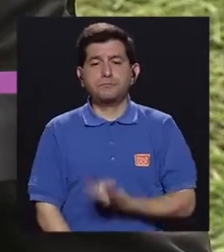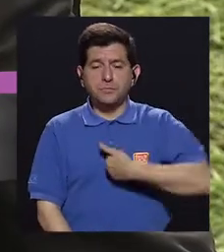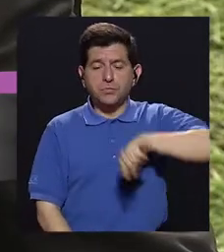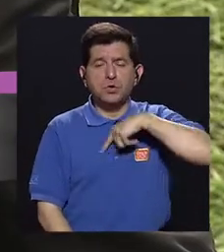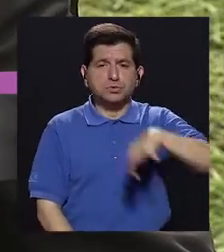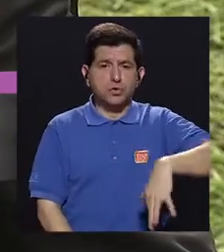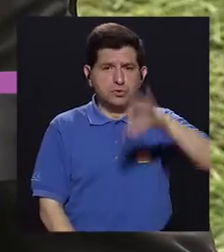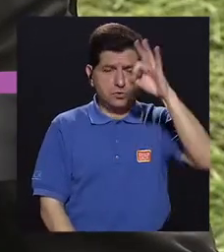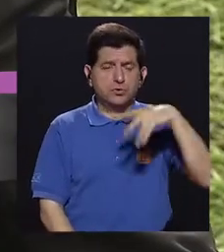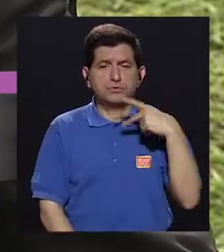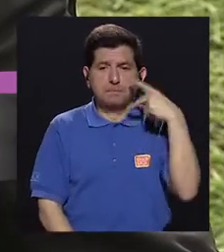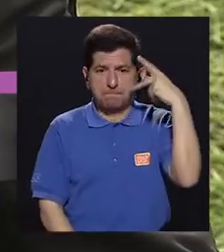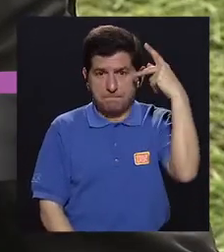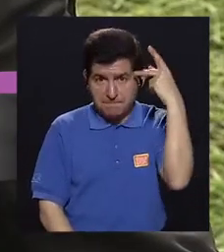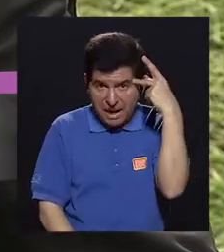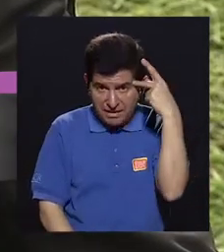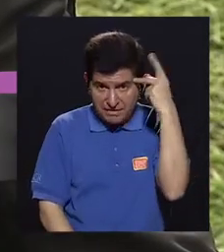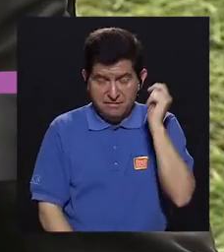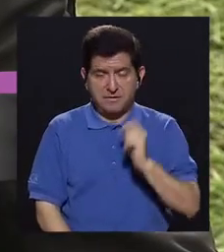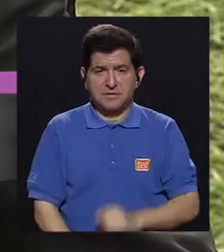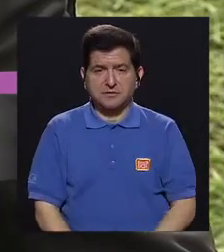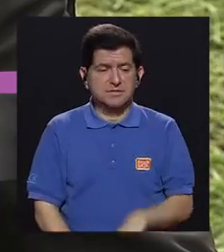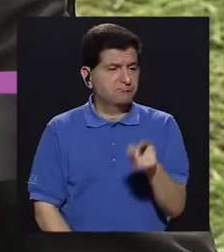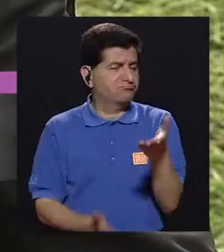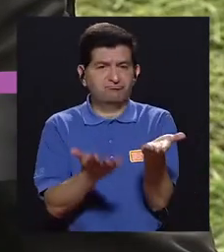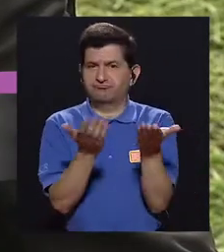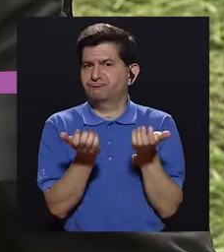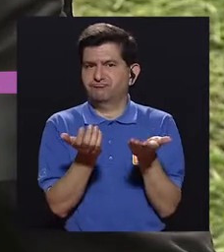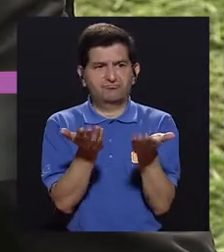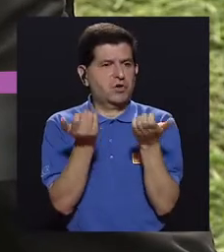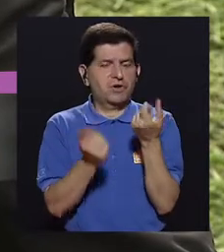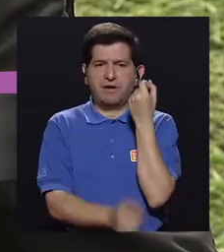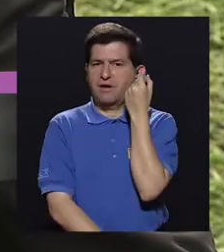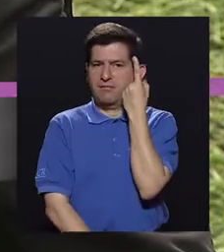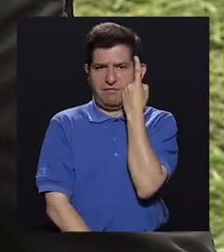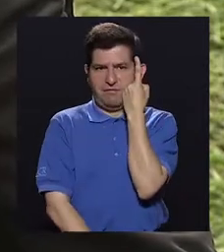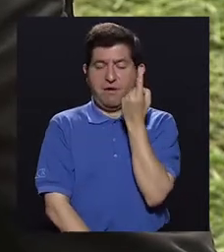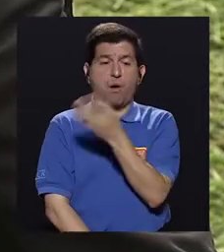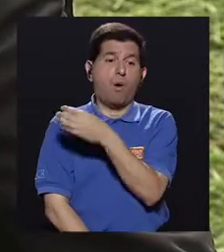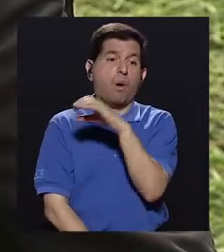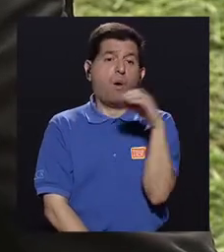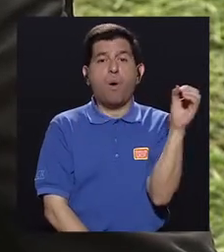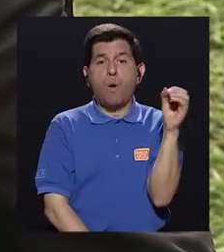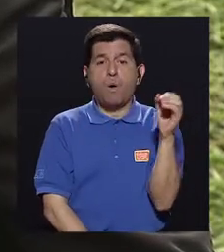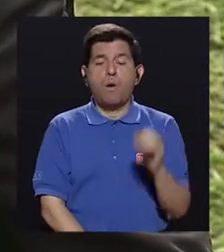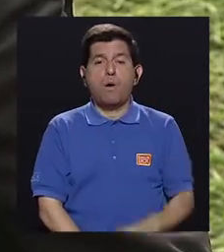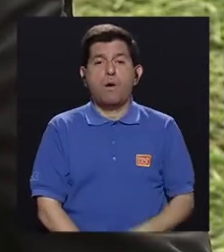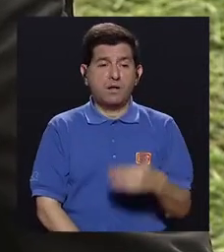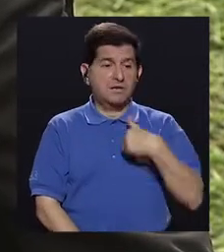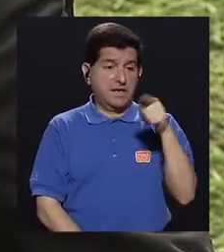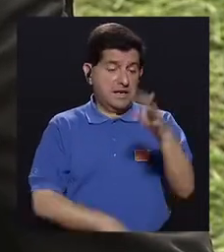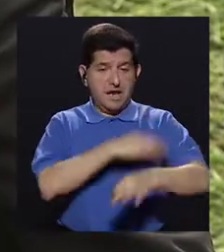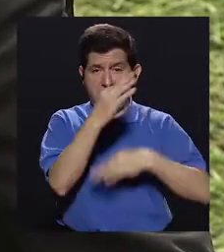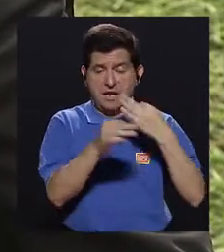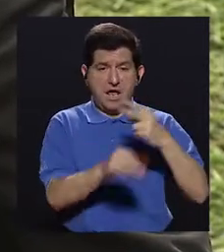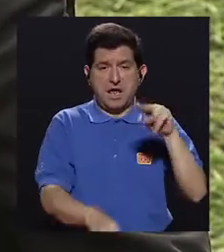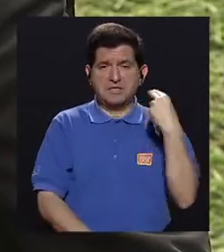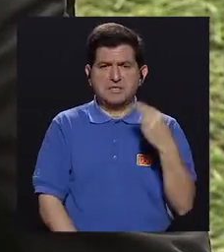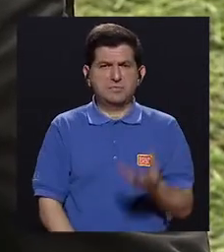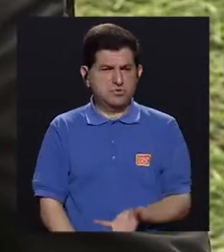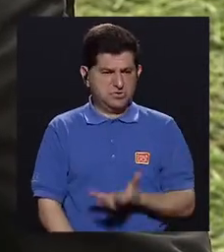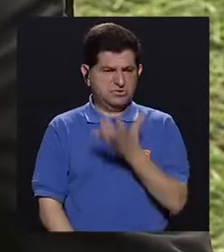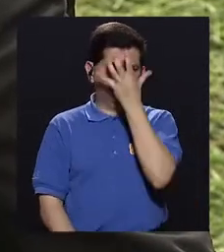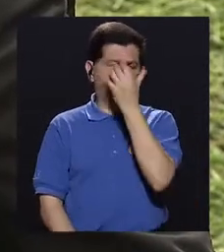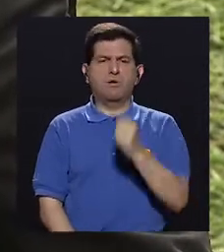Lo que hemos encontrado es que los padres de familia no quieren entender o recibir ese tipo de noticias,